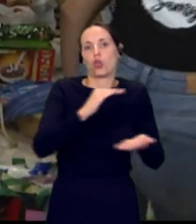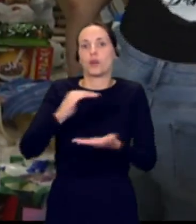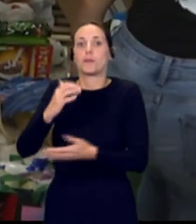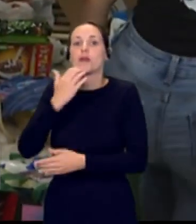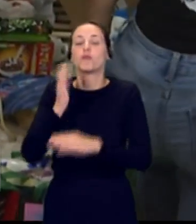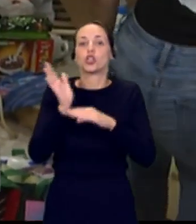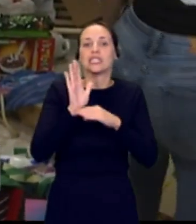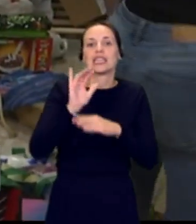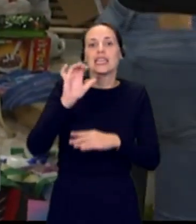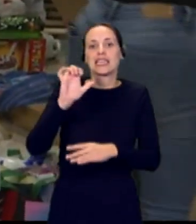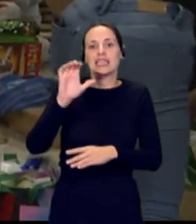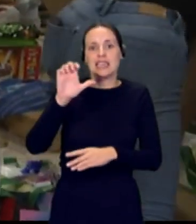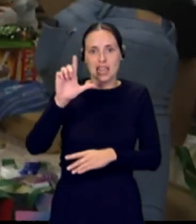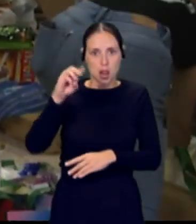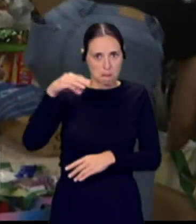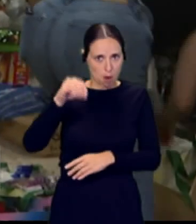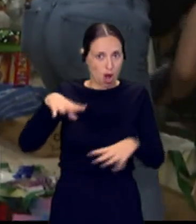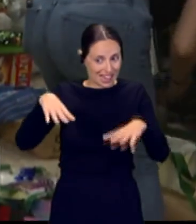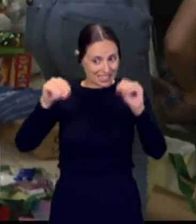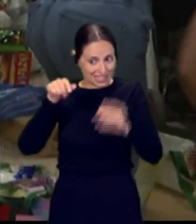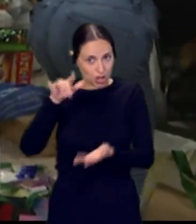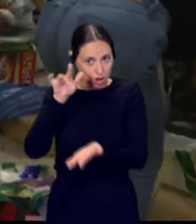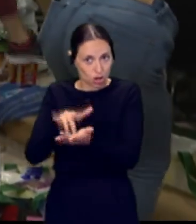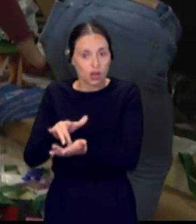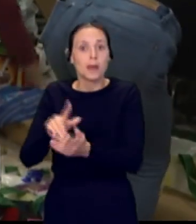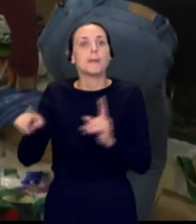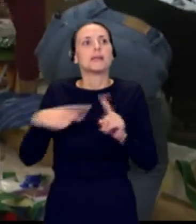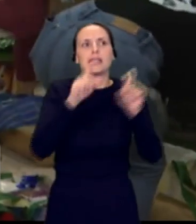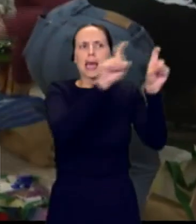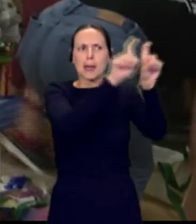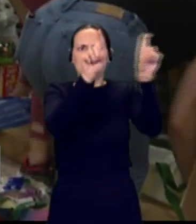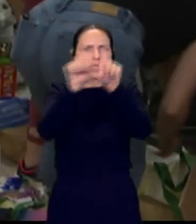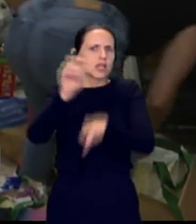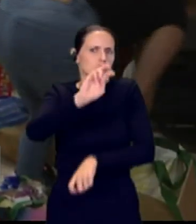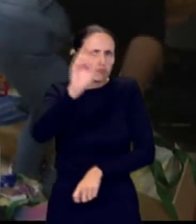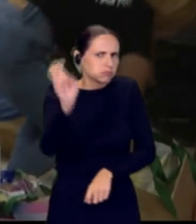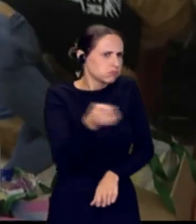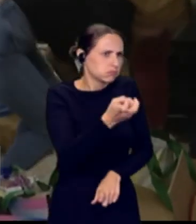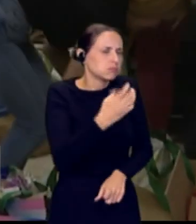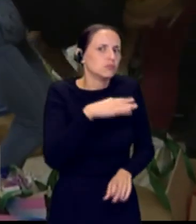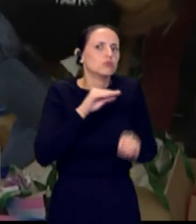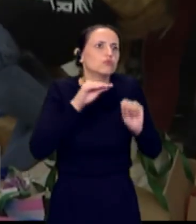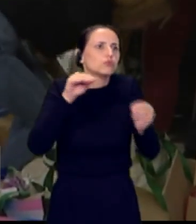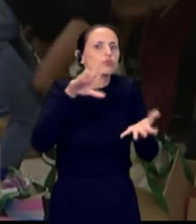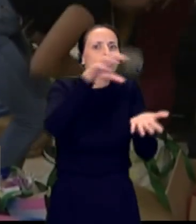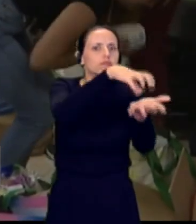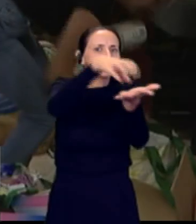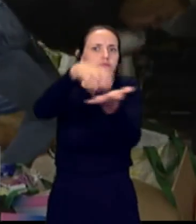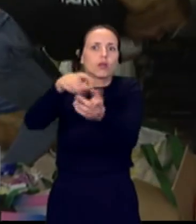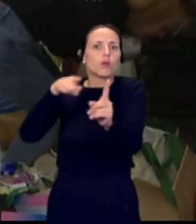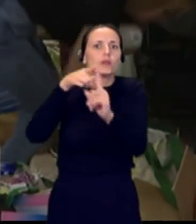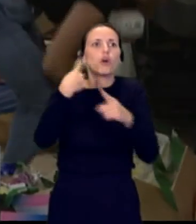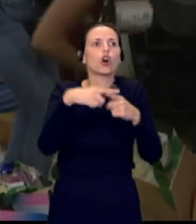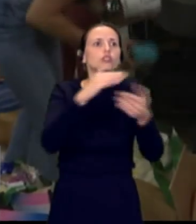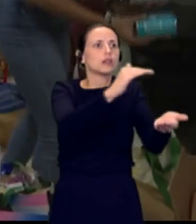Yelmo Cines, en el Castillo. También otras empresas han decidido poner su zona, su espacio para poder recoger. Y a partir de